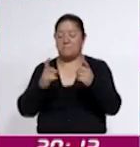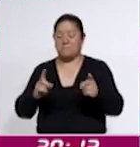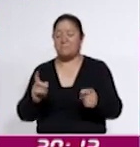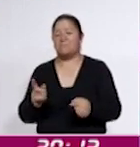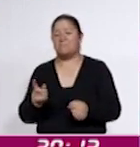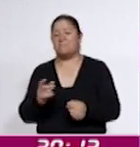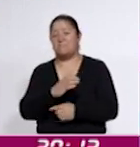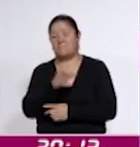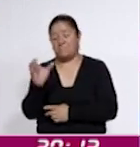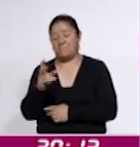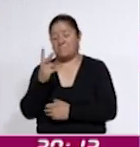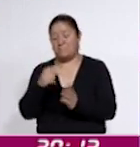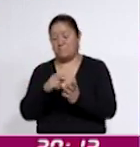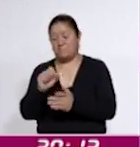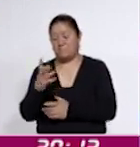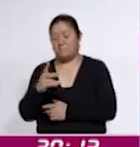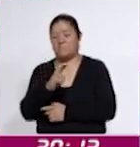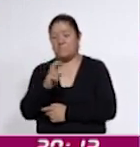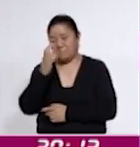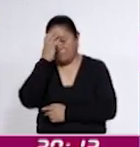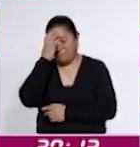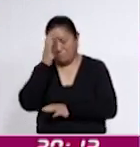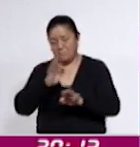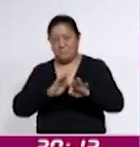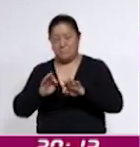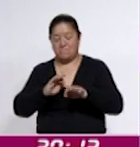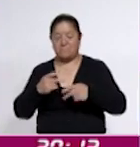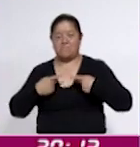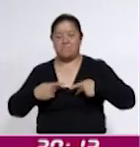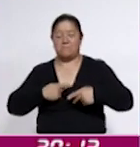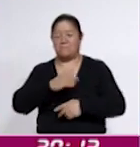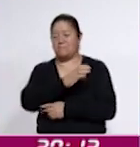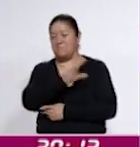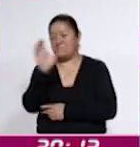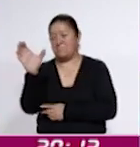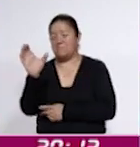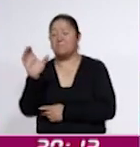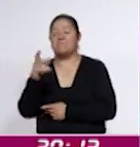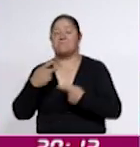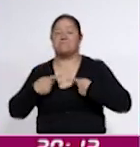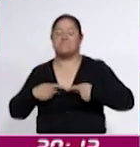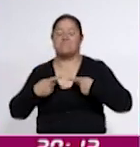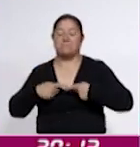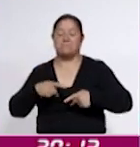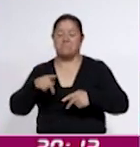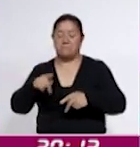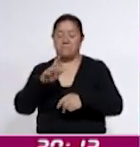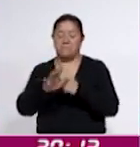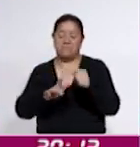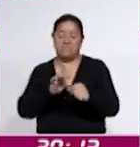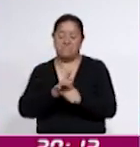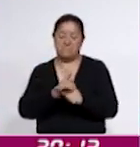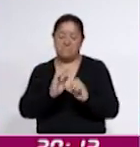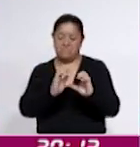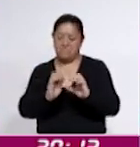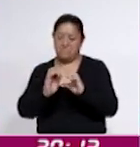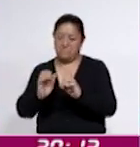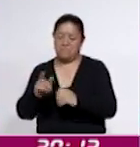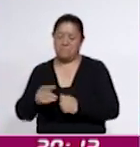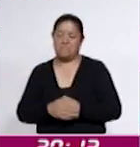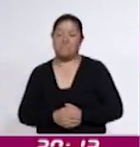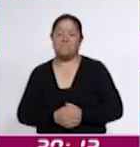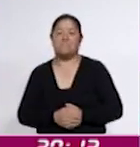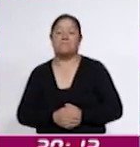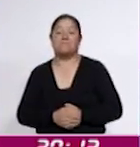que reconocen el trabajo realizado por productores agrícolas y ganaderos de la entidad, y los ganadores nos compartieron su